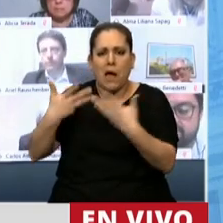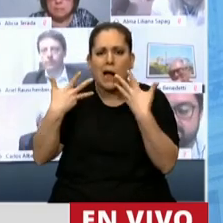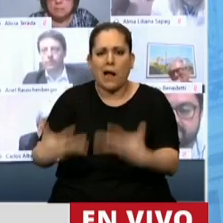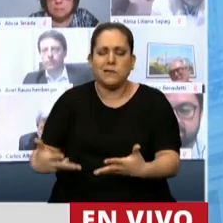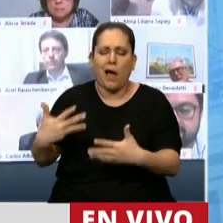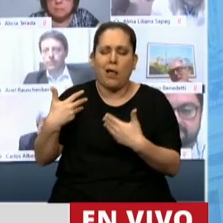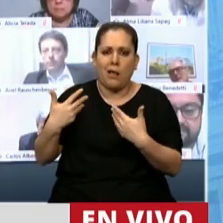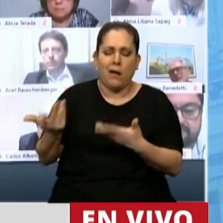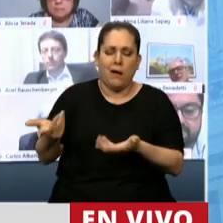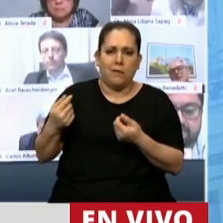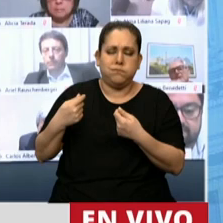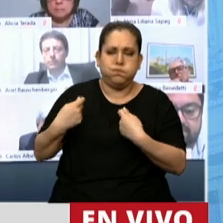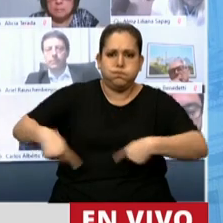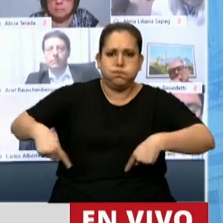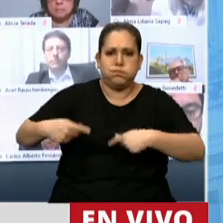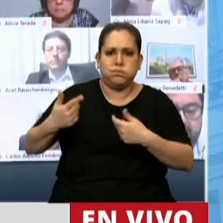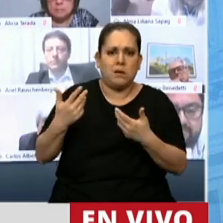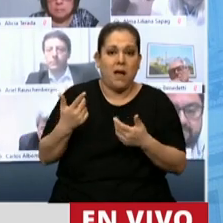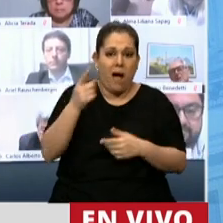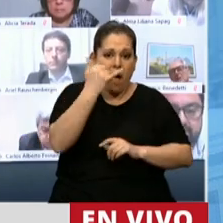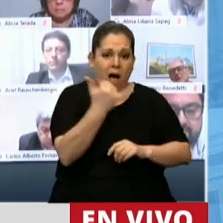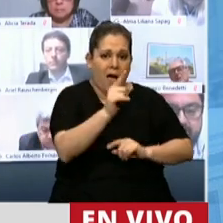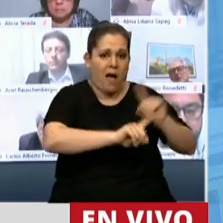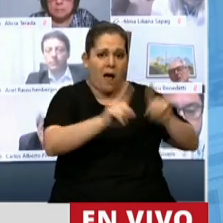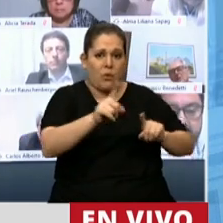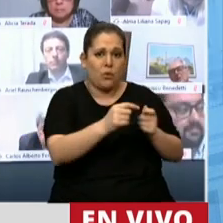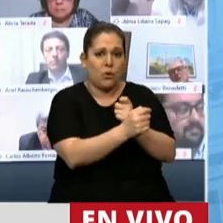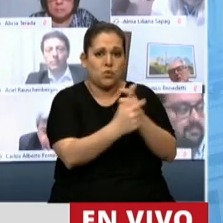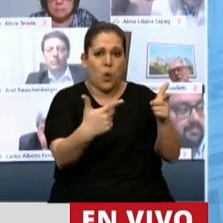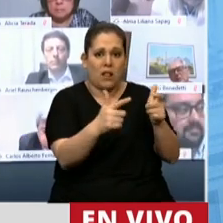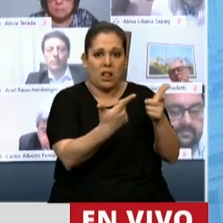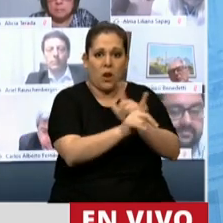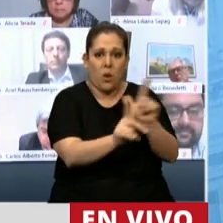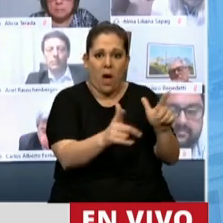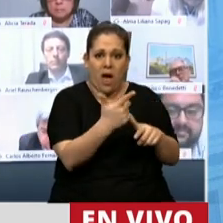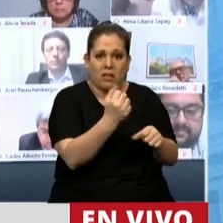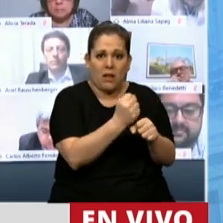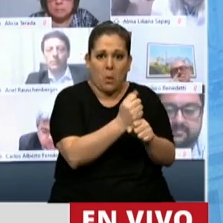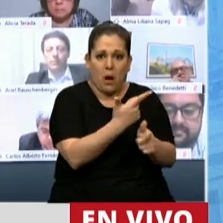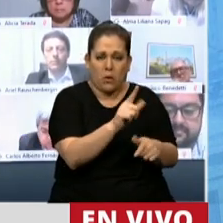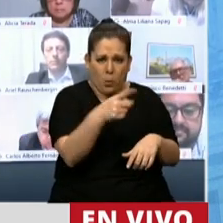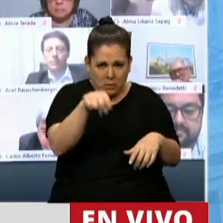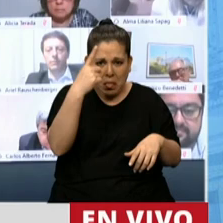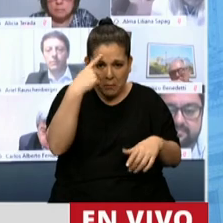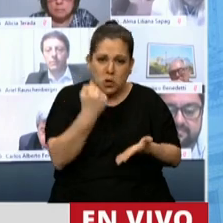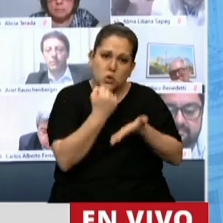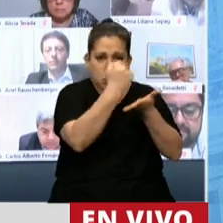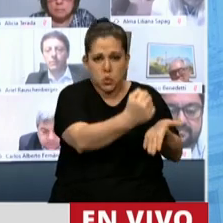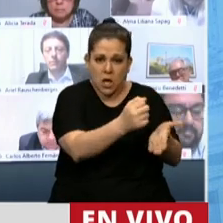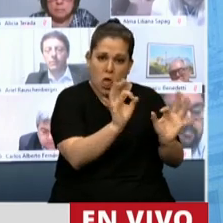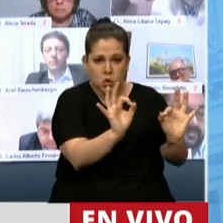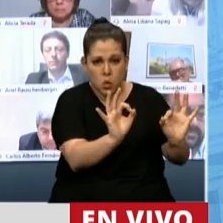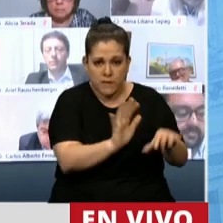abuso. Y los que no tienen esa suerte... ¿Ustedes creen, en serio, que con un subsidio a fin debe ser